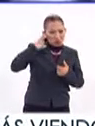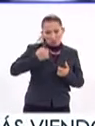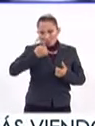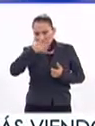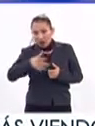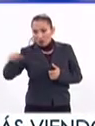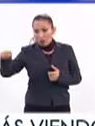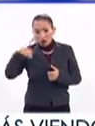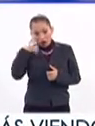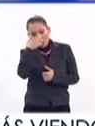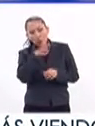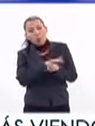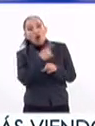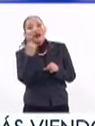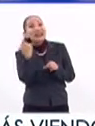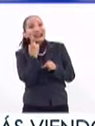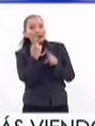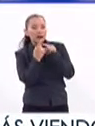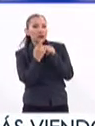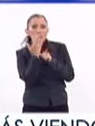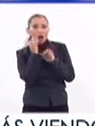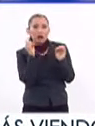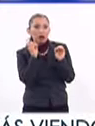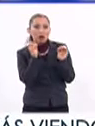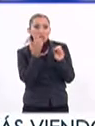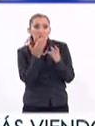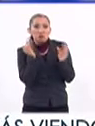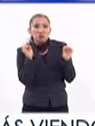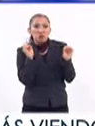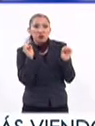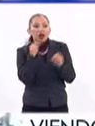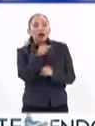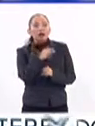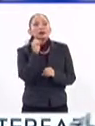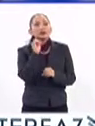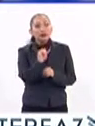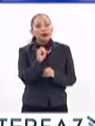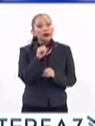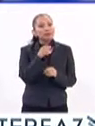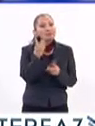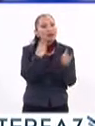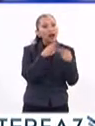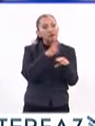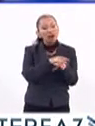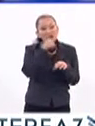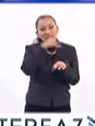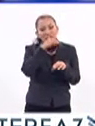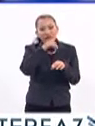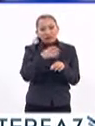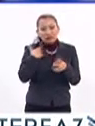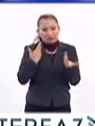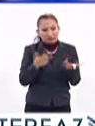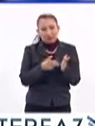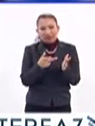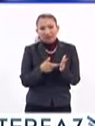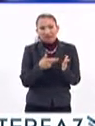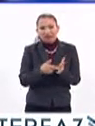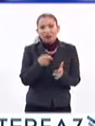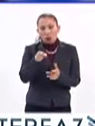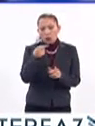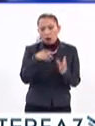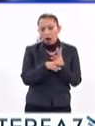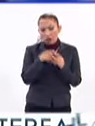no da un diagnóstico de por qué se está ocurriendo. Lo que sí es un hecho es que uno de los puntos que también